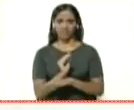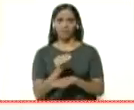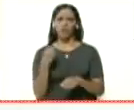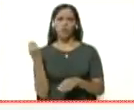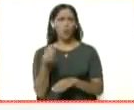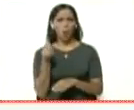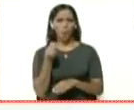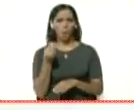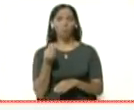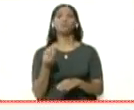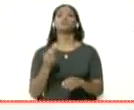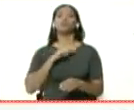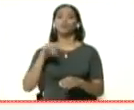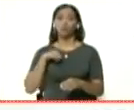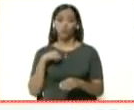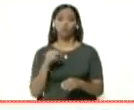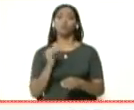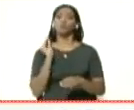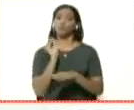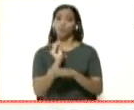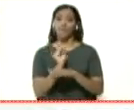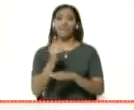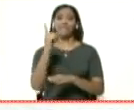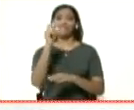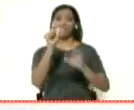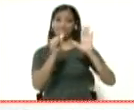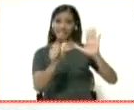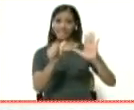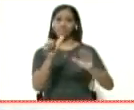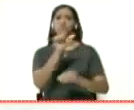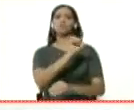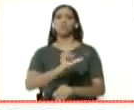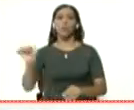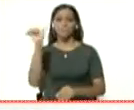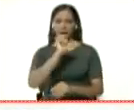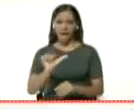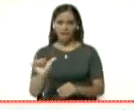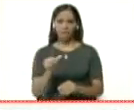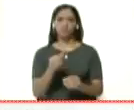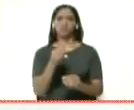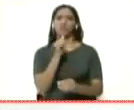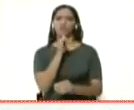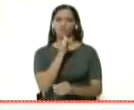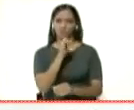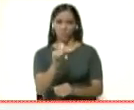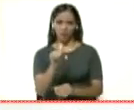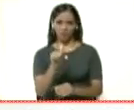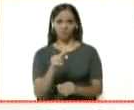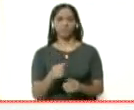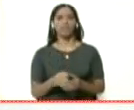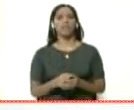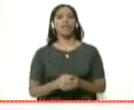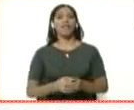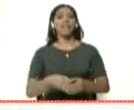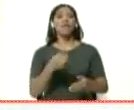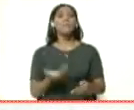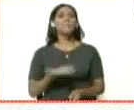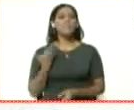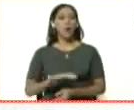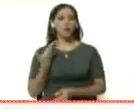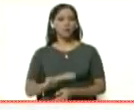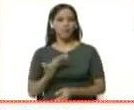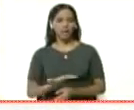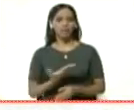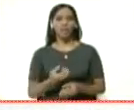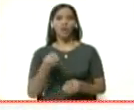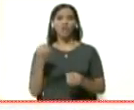prevención. Y venimos desde hace más de seis semanas diciendo esto. La clave en las